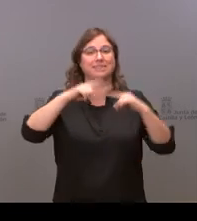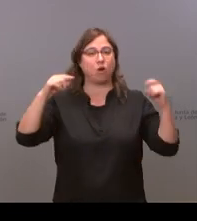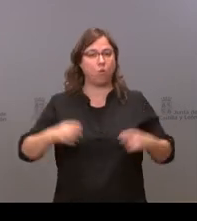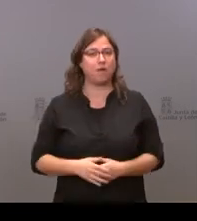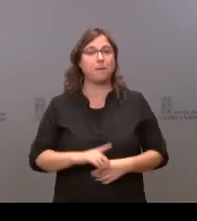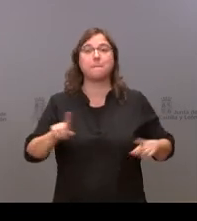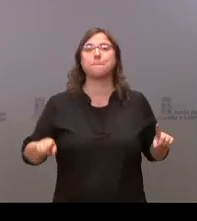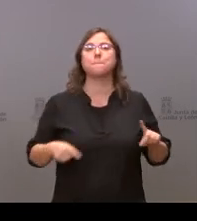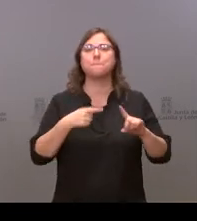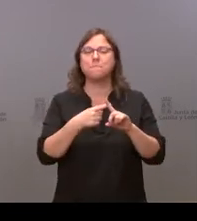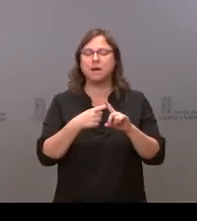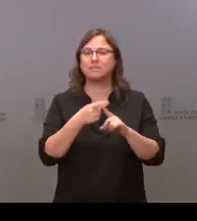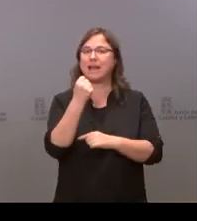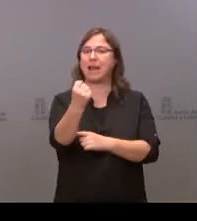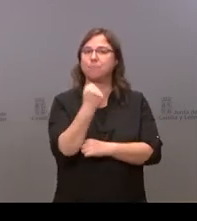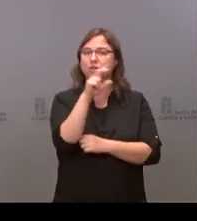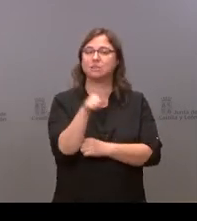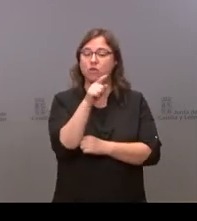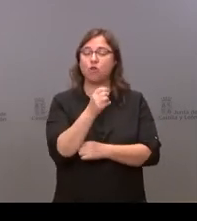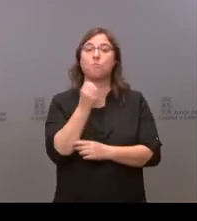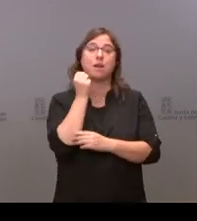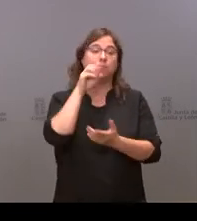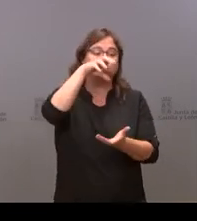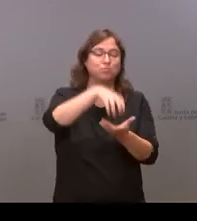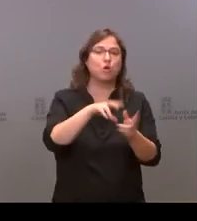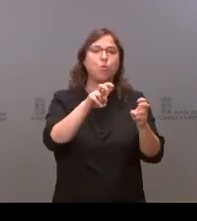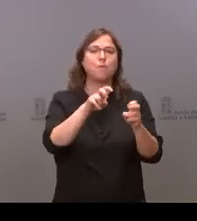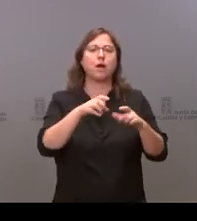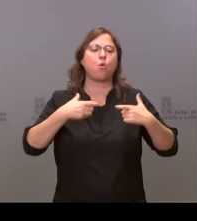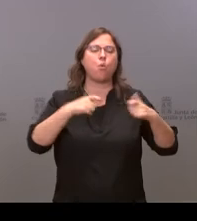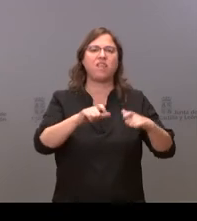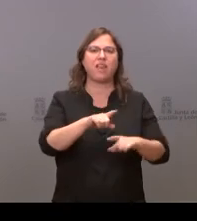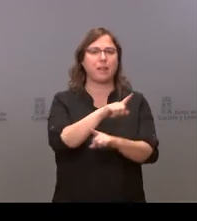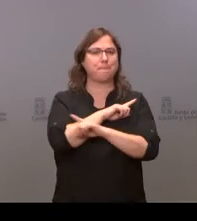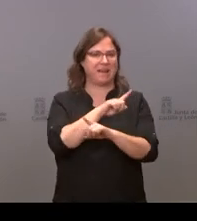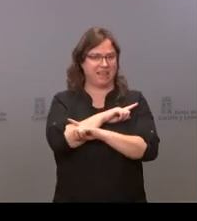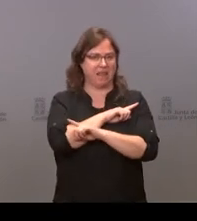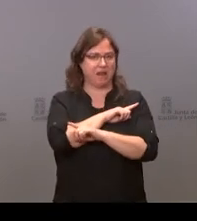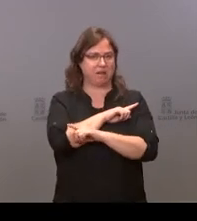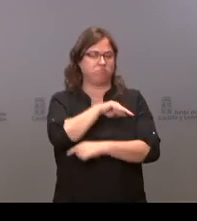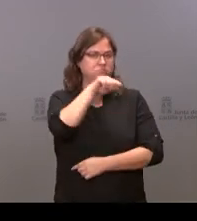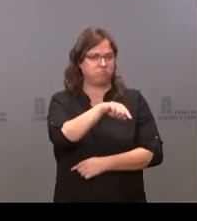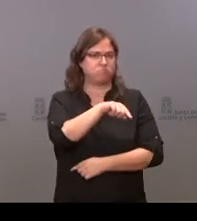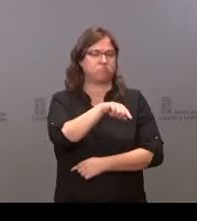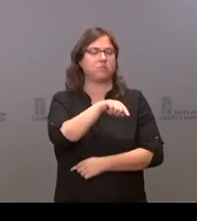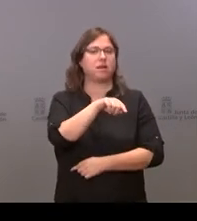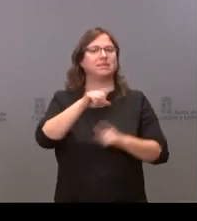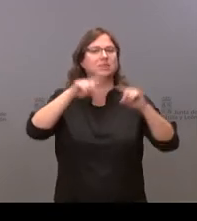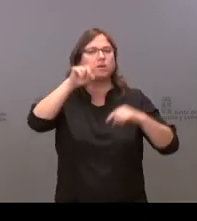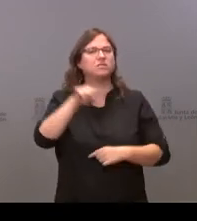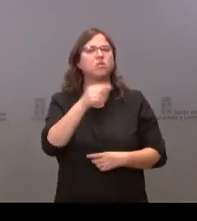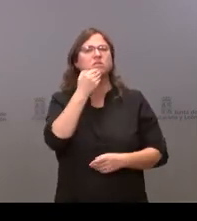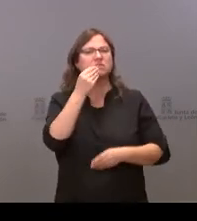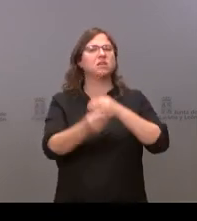petición para instalar una nueva unidad militar en Segovia y si la respuesta es afirmativa en ese caso ¿cómo se va a